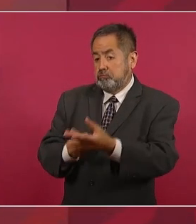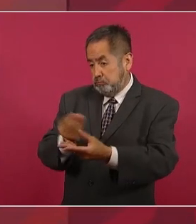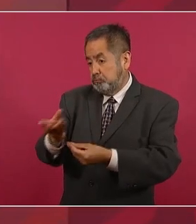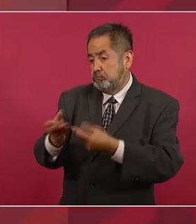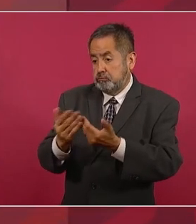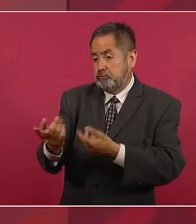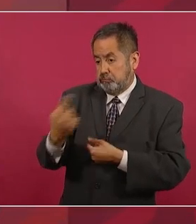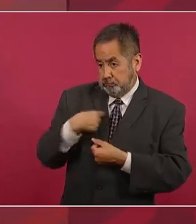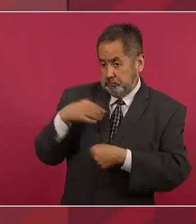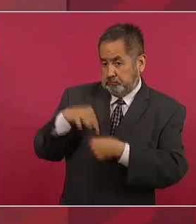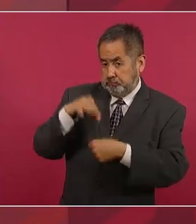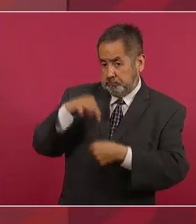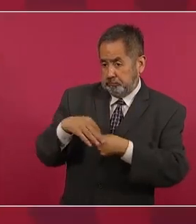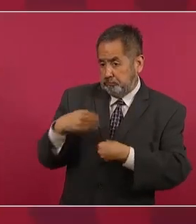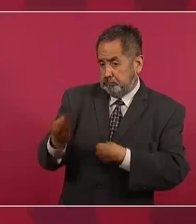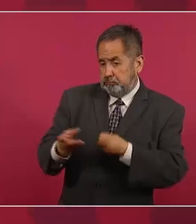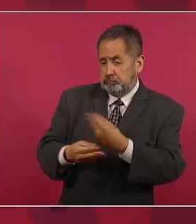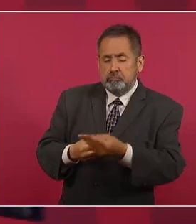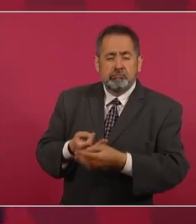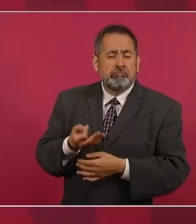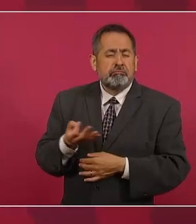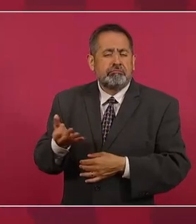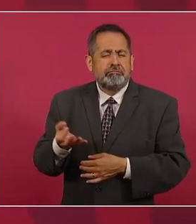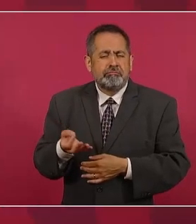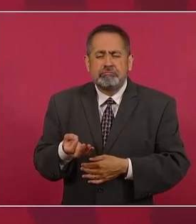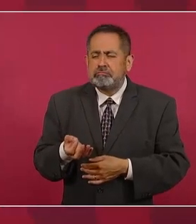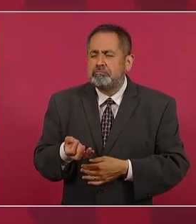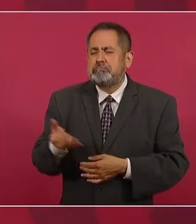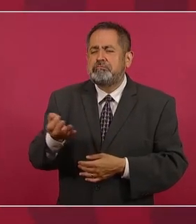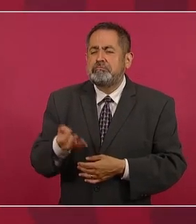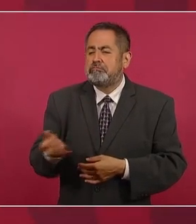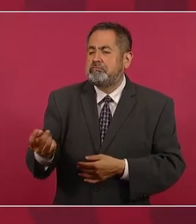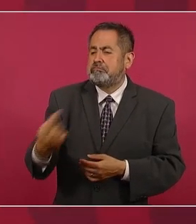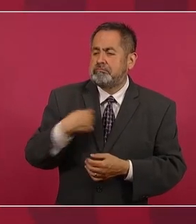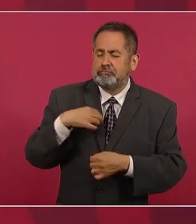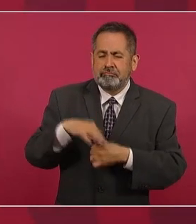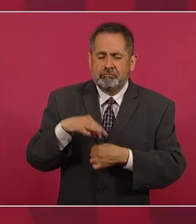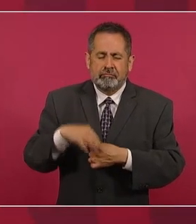para obtener los votos,